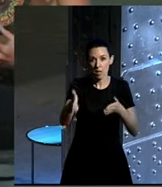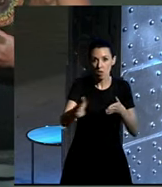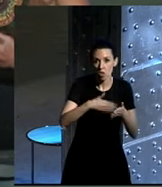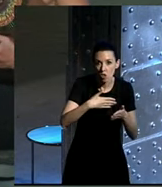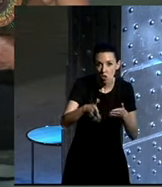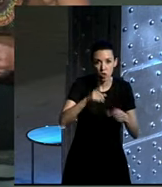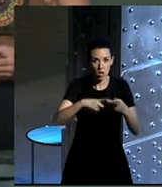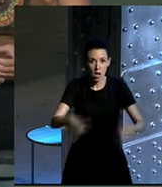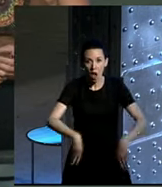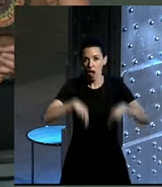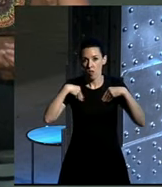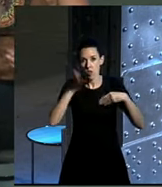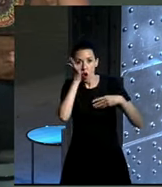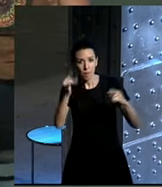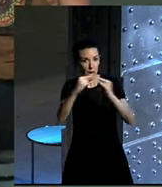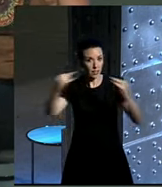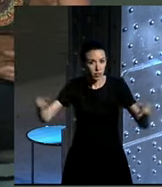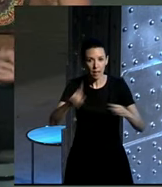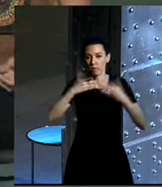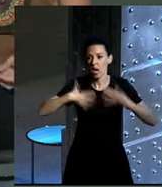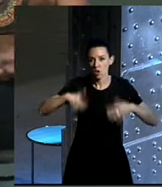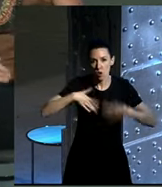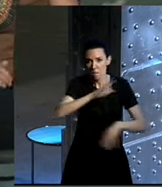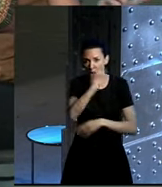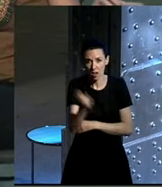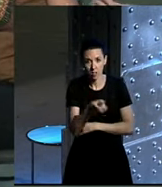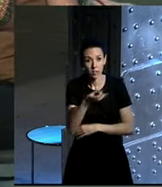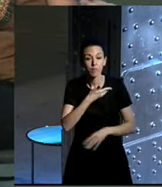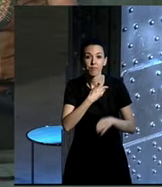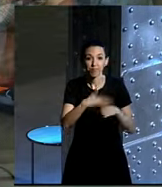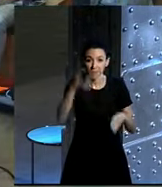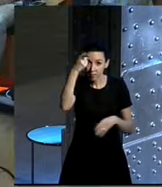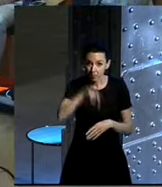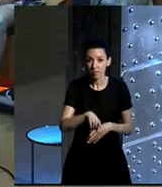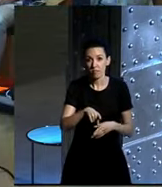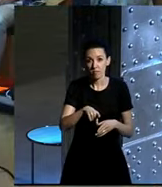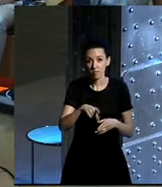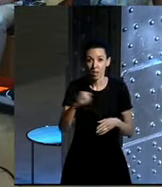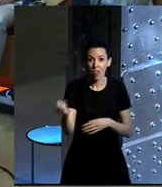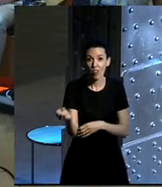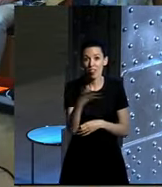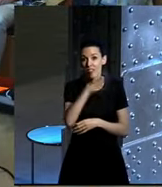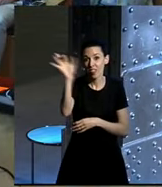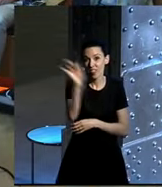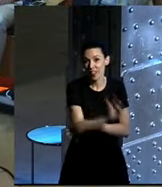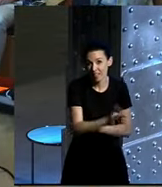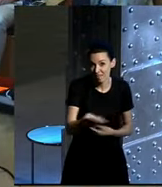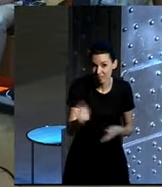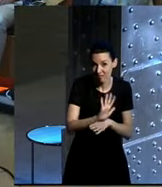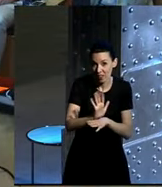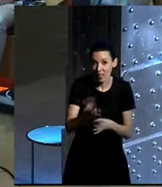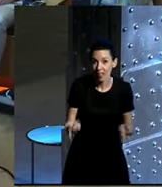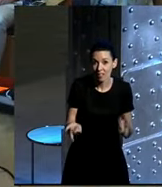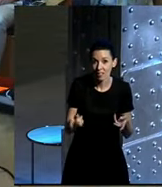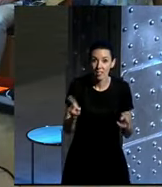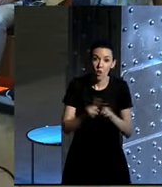el saco de dormir, la tienda de campaña, la ropa. Y aparte llevamos el cine, que lo llevaremos seguramente con